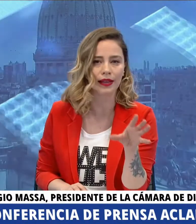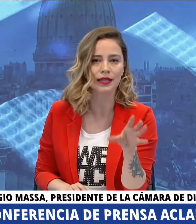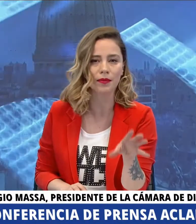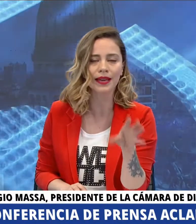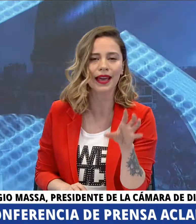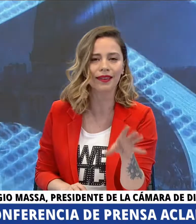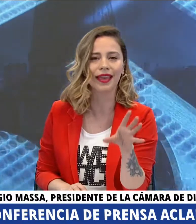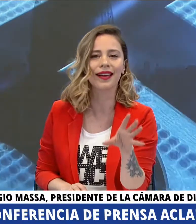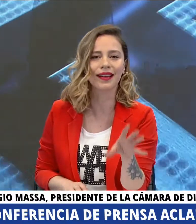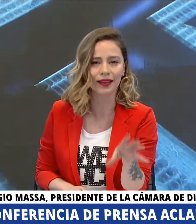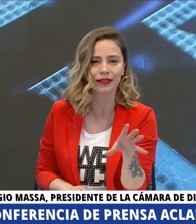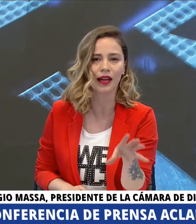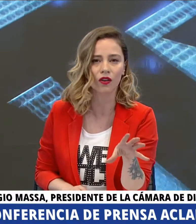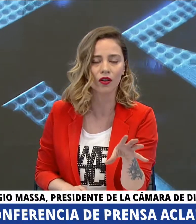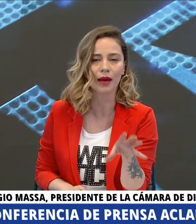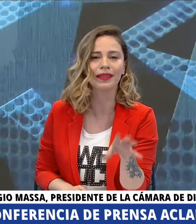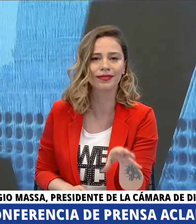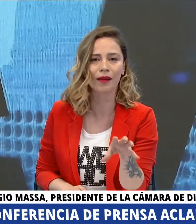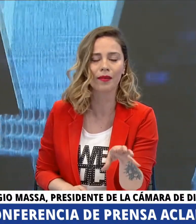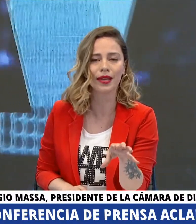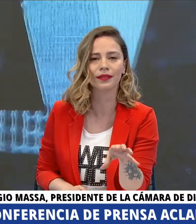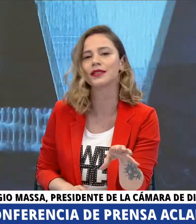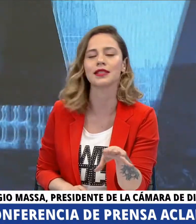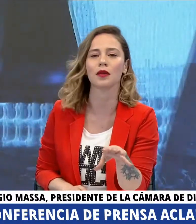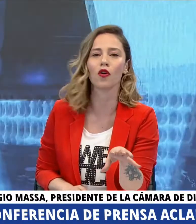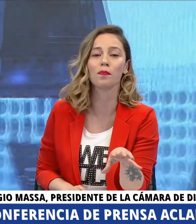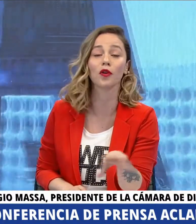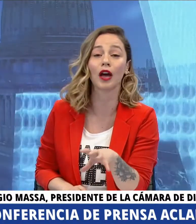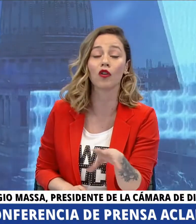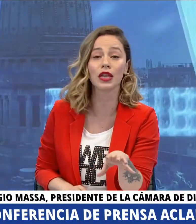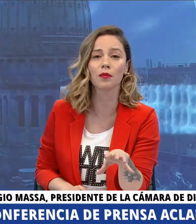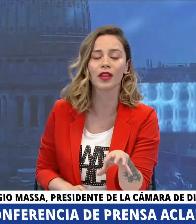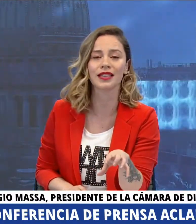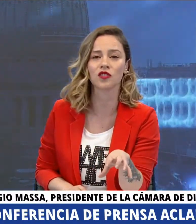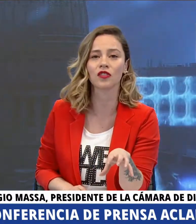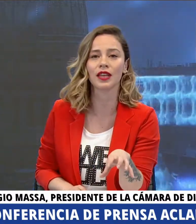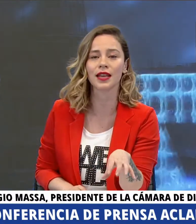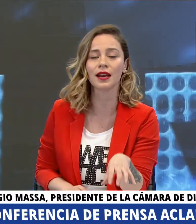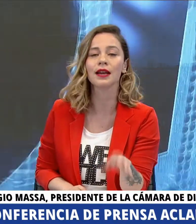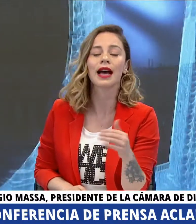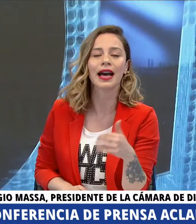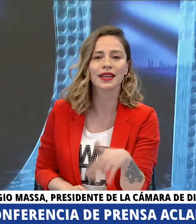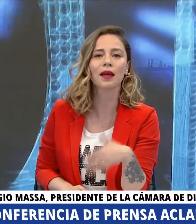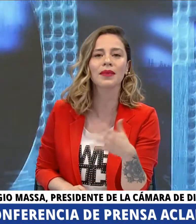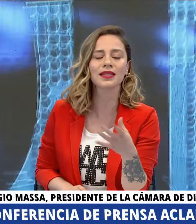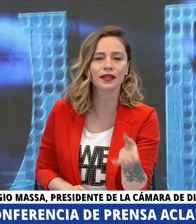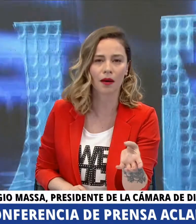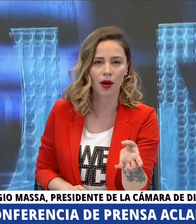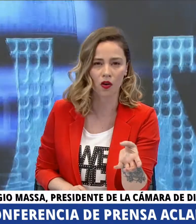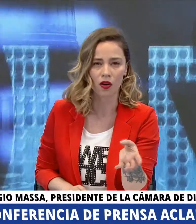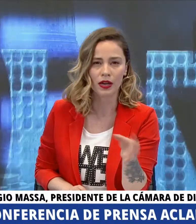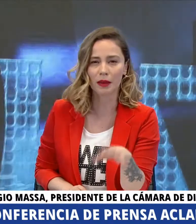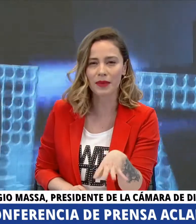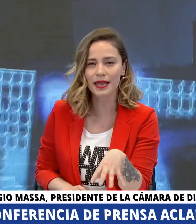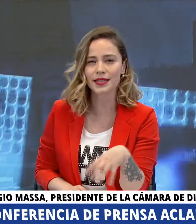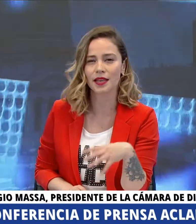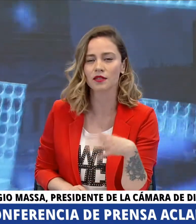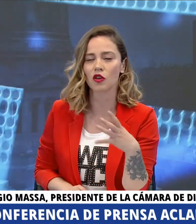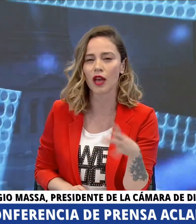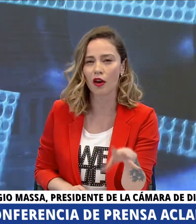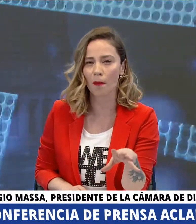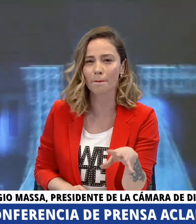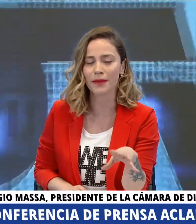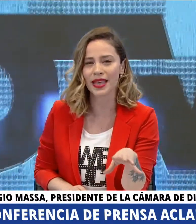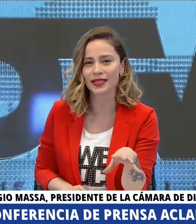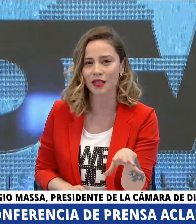cuenta que si bien este escándalo lamentablemente se llevó el protagonismo de la sesión de ayer ayer también se trabajó también se